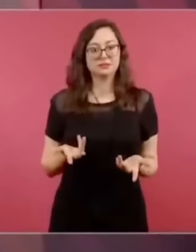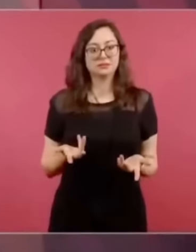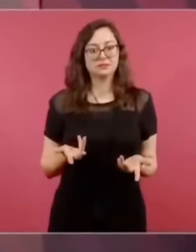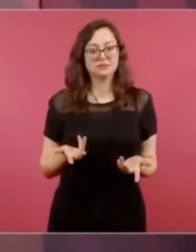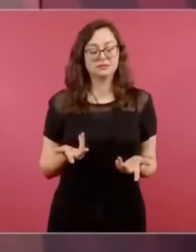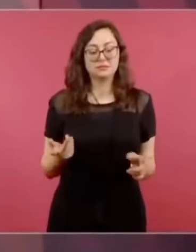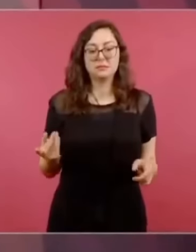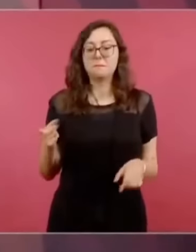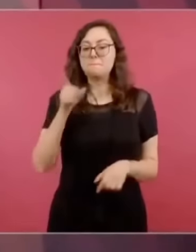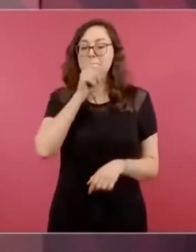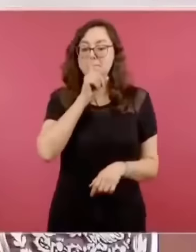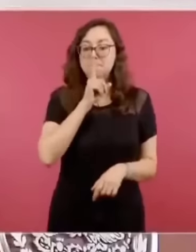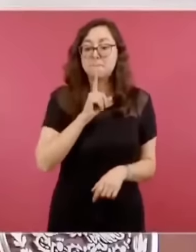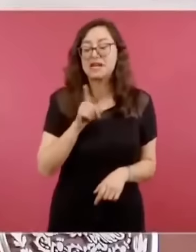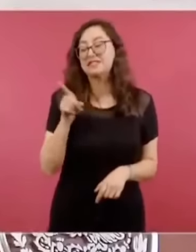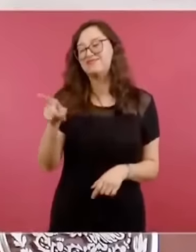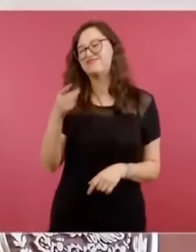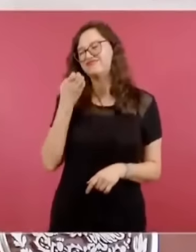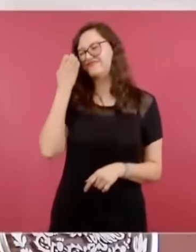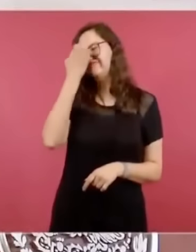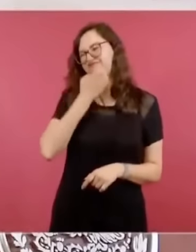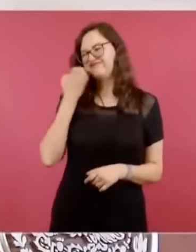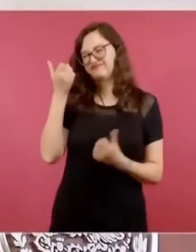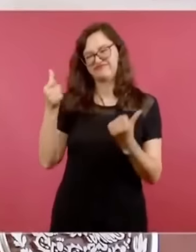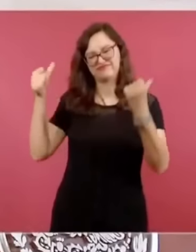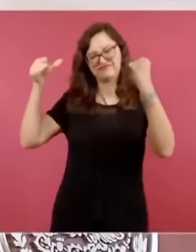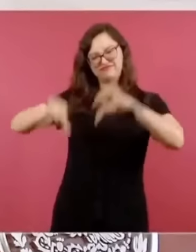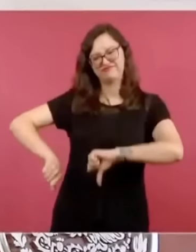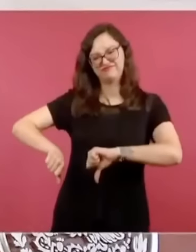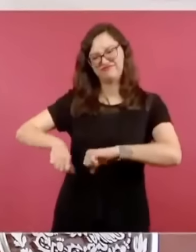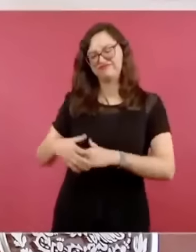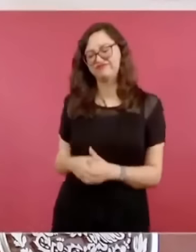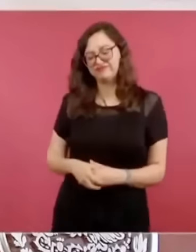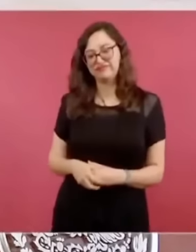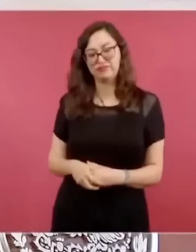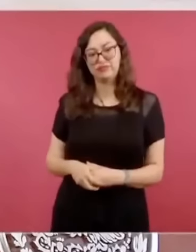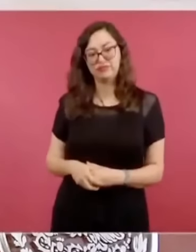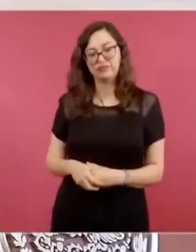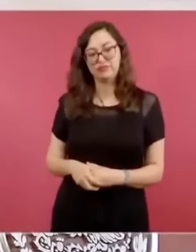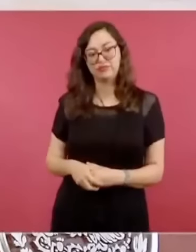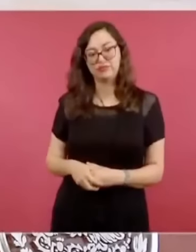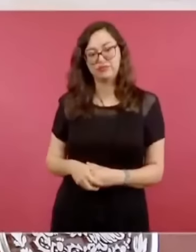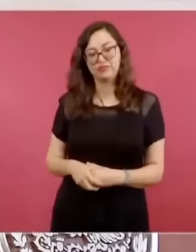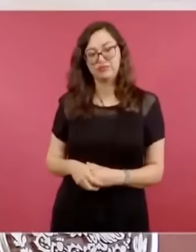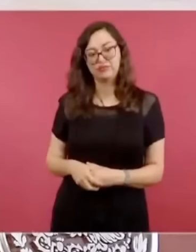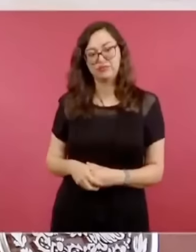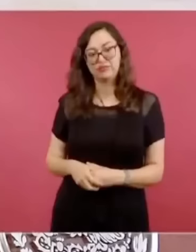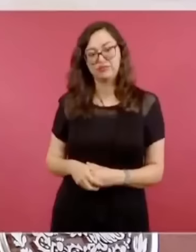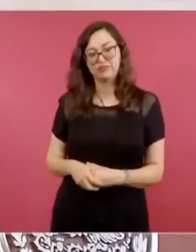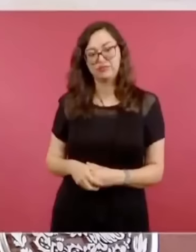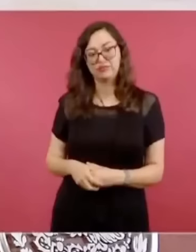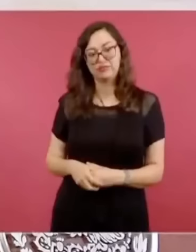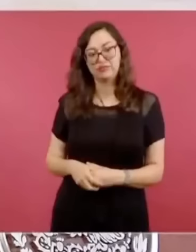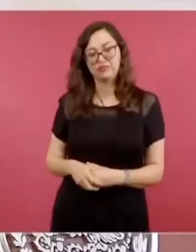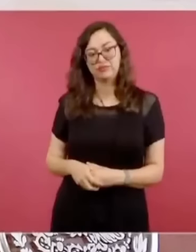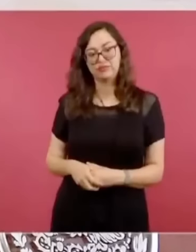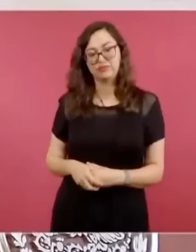de que no pasaban el examen de admisión. Entonces, eran mínimos de que